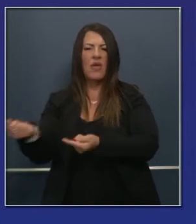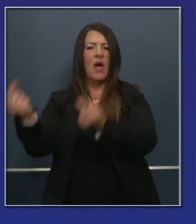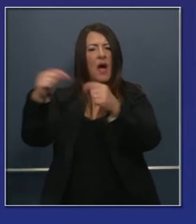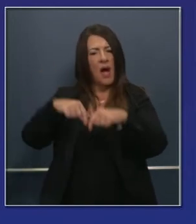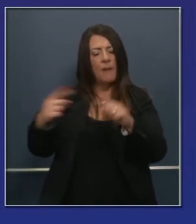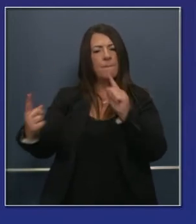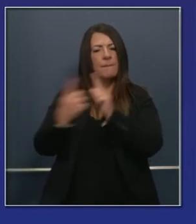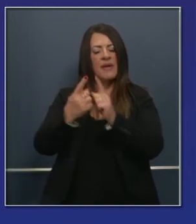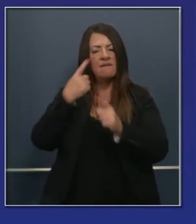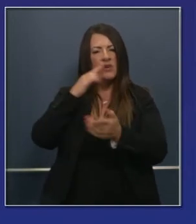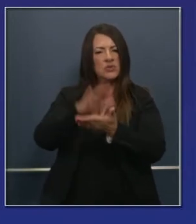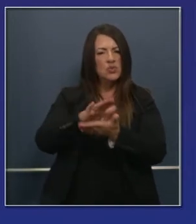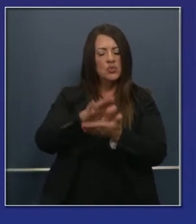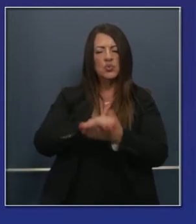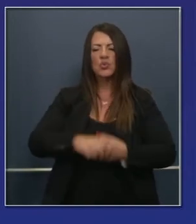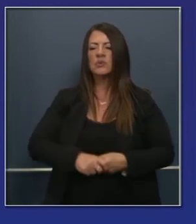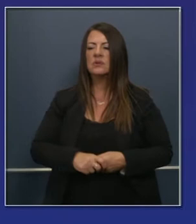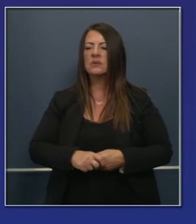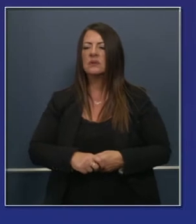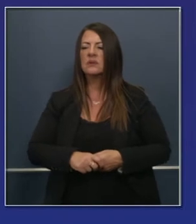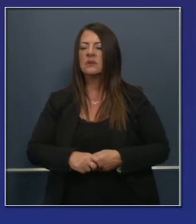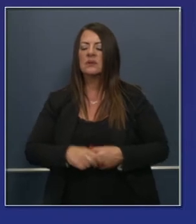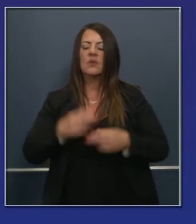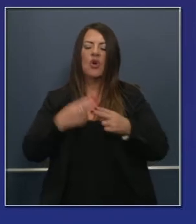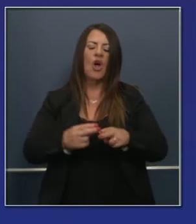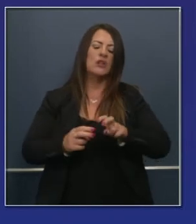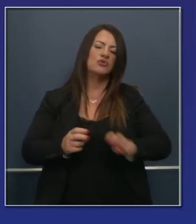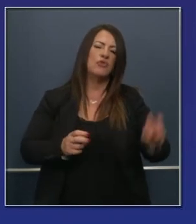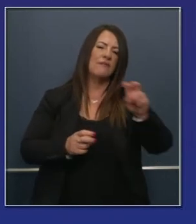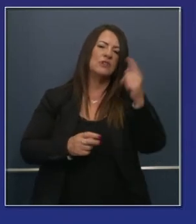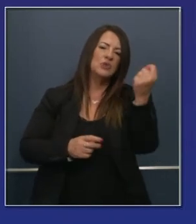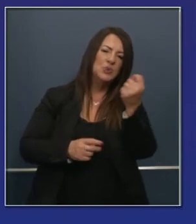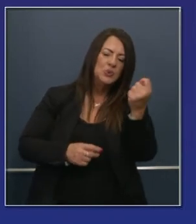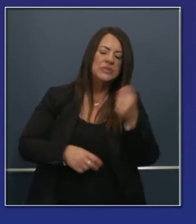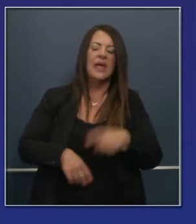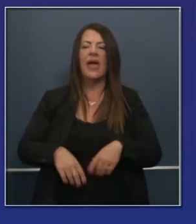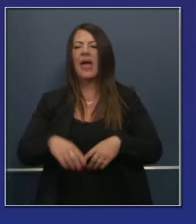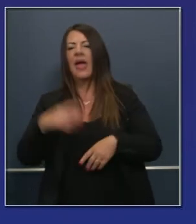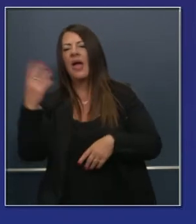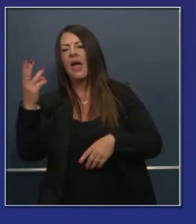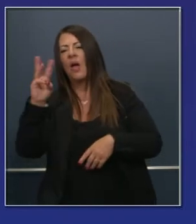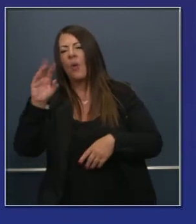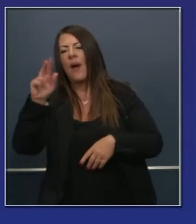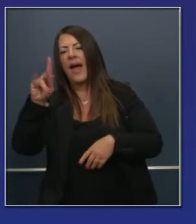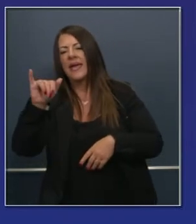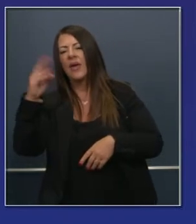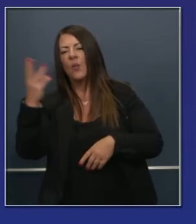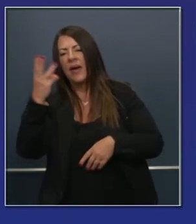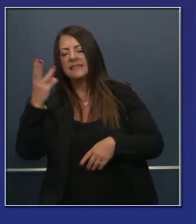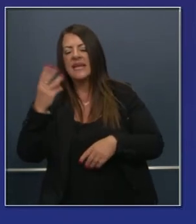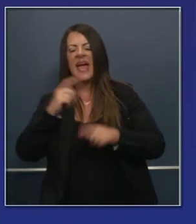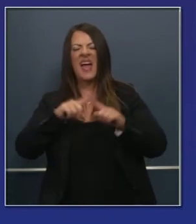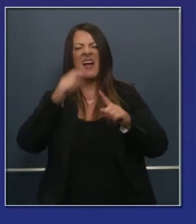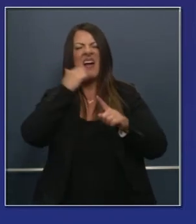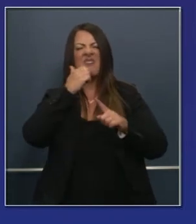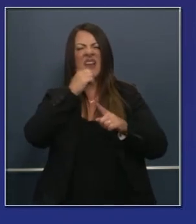una oportunidad de asistir, de querer asistir a las clases. Tienen paseos virtuales.